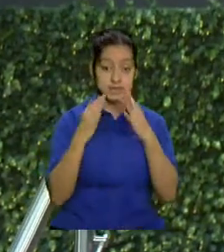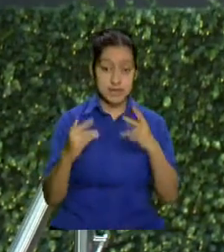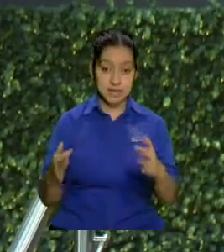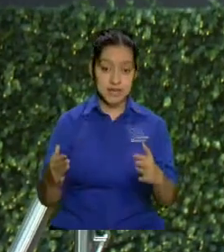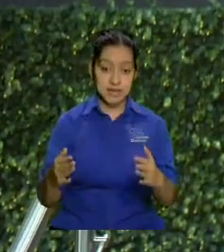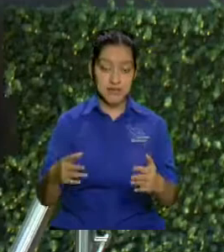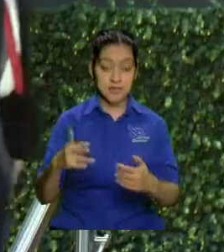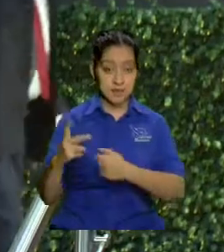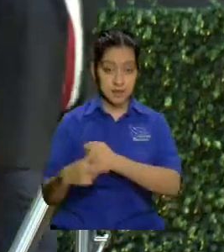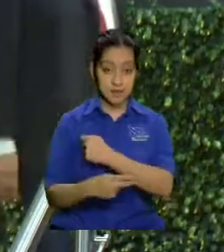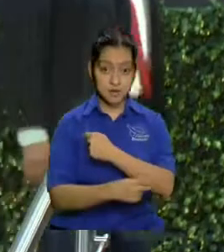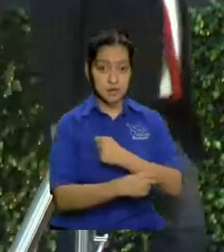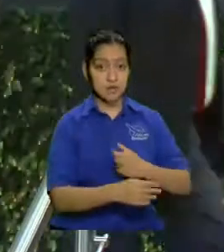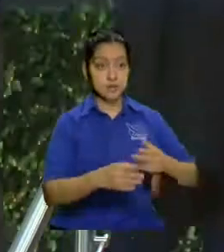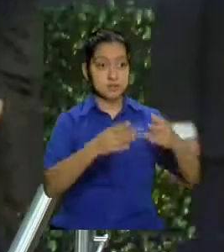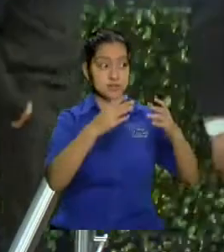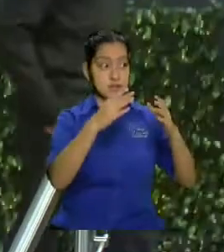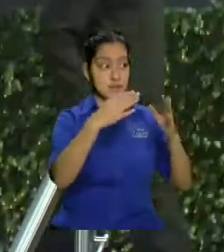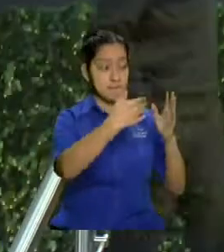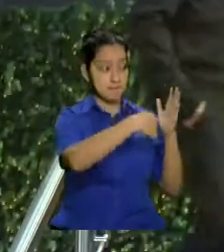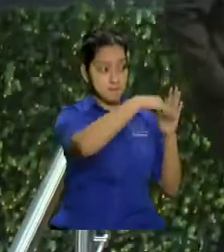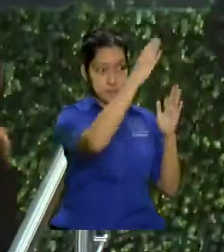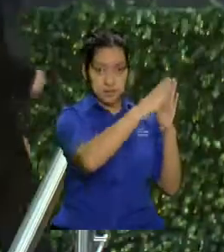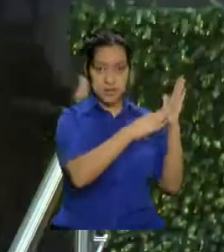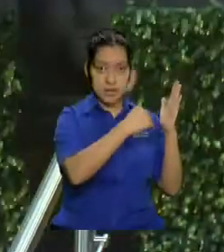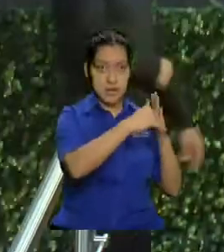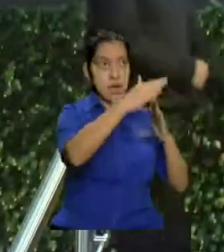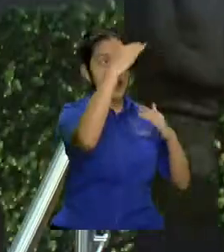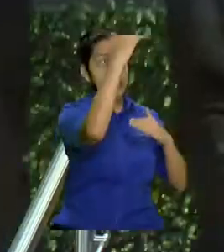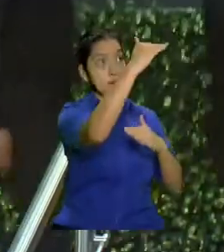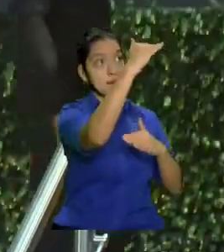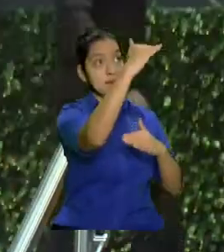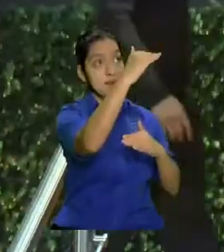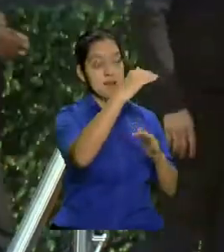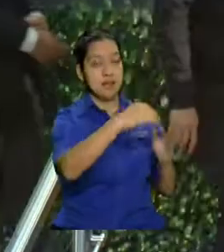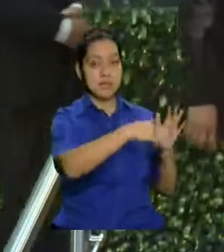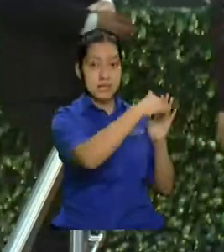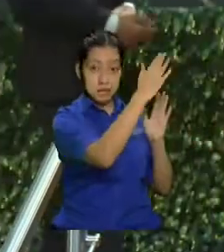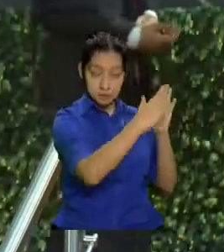ponía arriba y en los postes pero no abajo